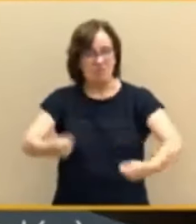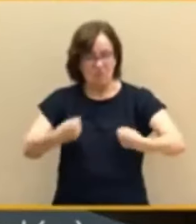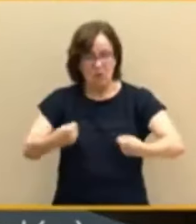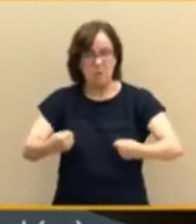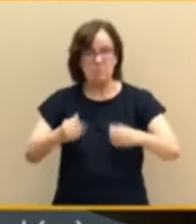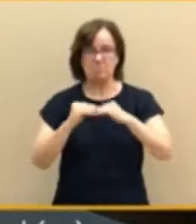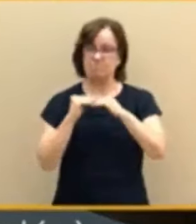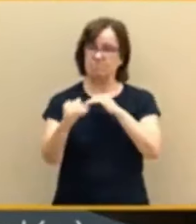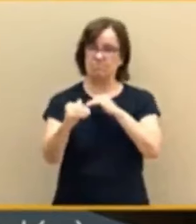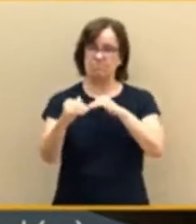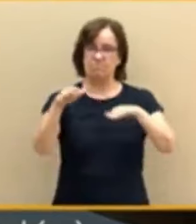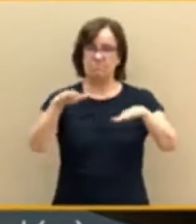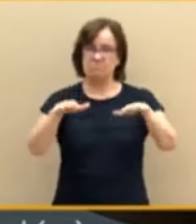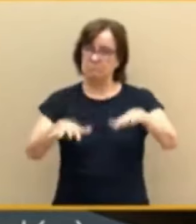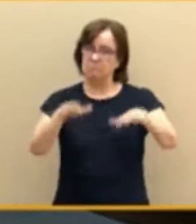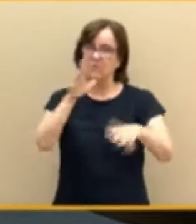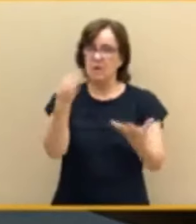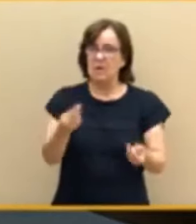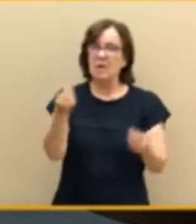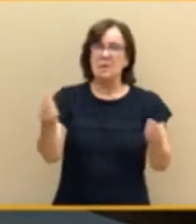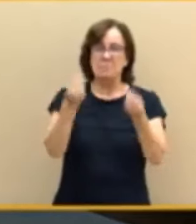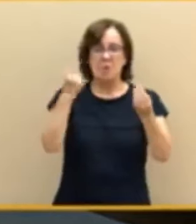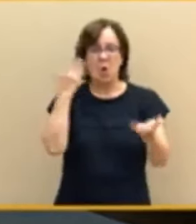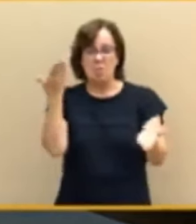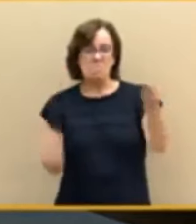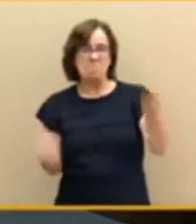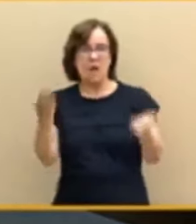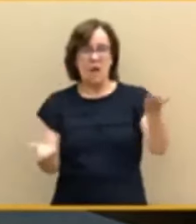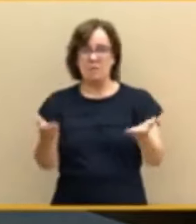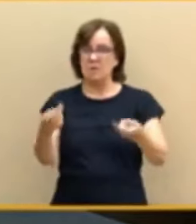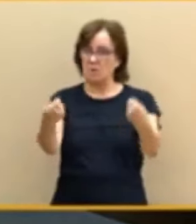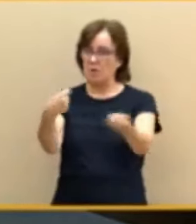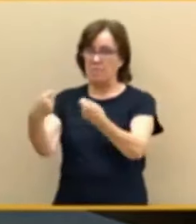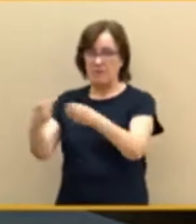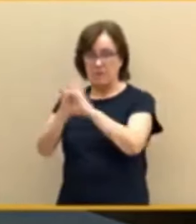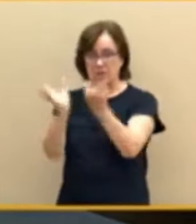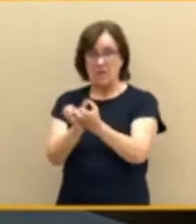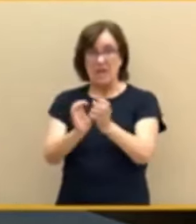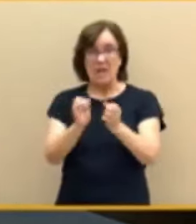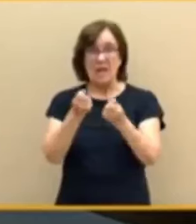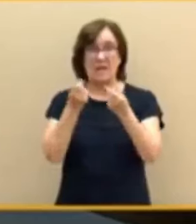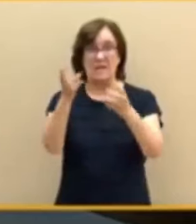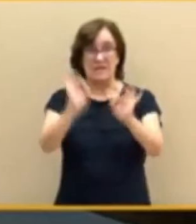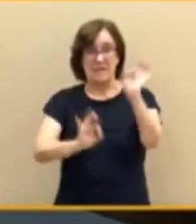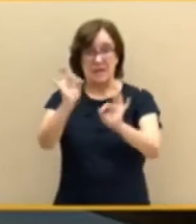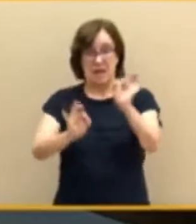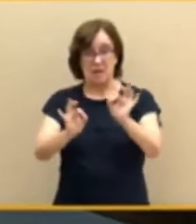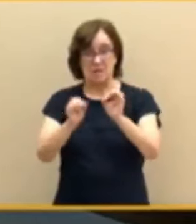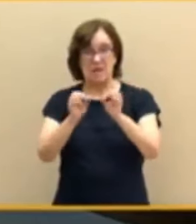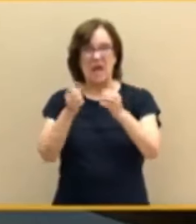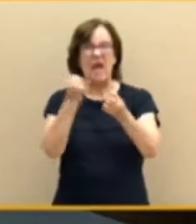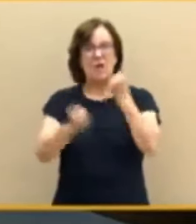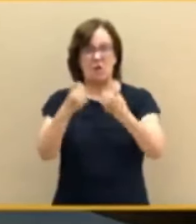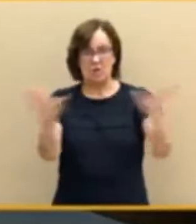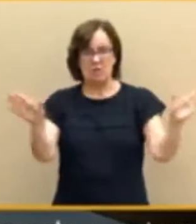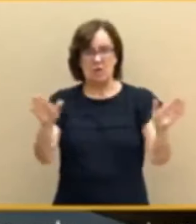comerciales del mundo, una tasa de apertura económica superior a la de Francia, a la de Italia, empresas líderes